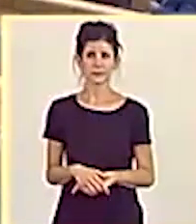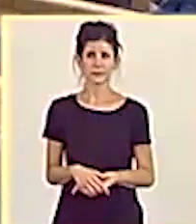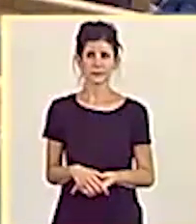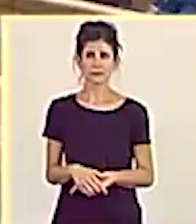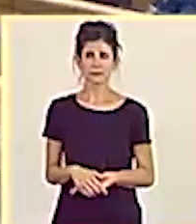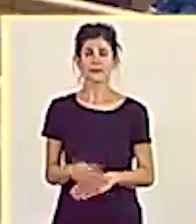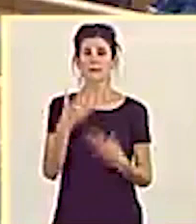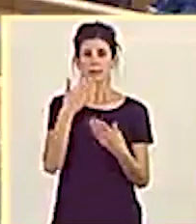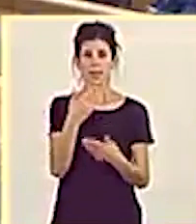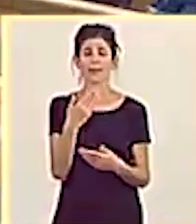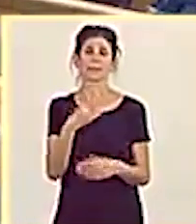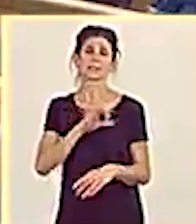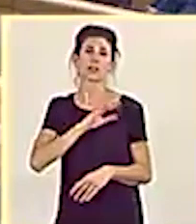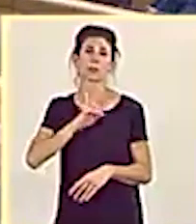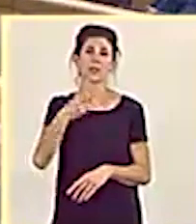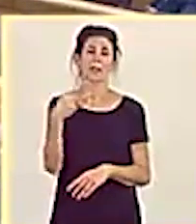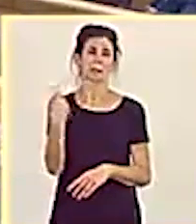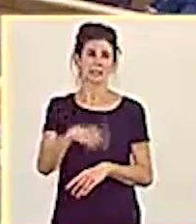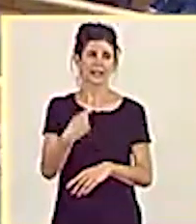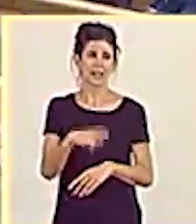Gracias, señor vicepresidente.